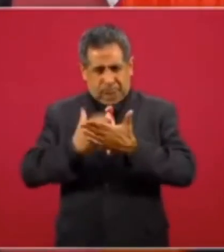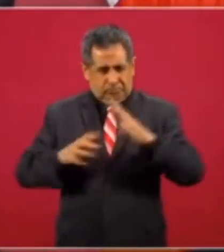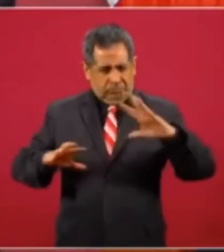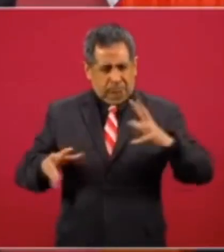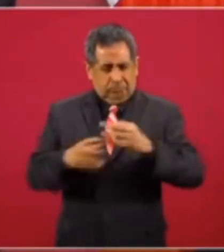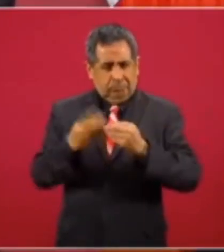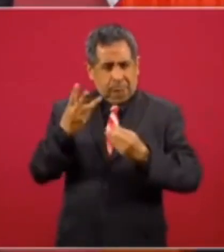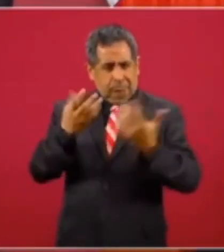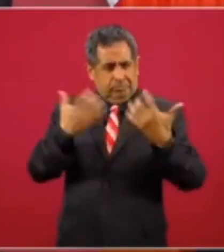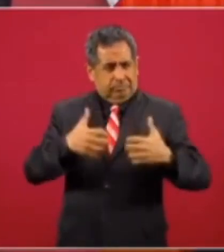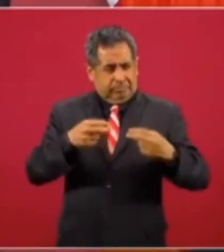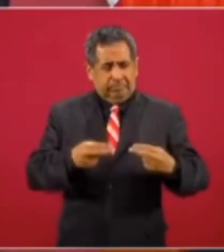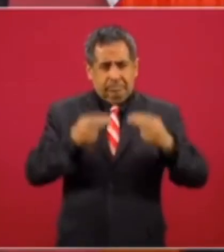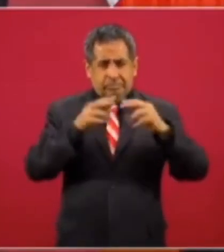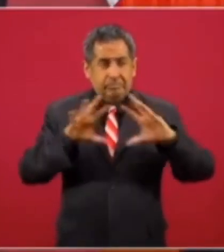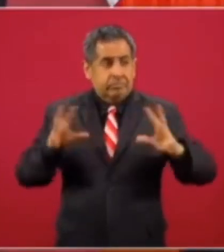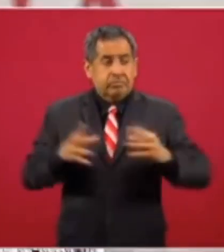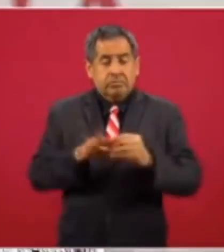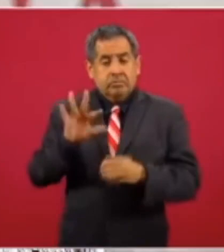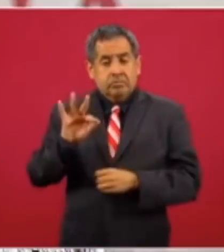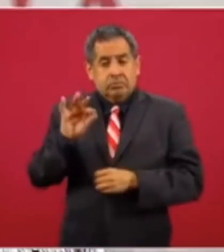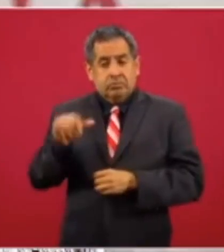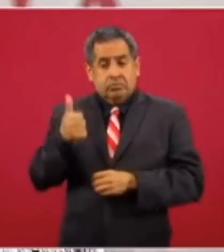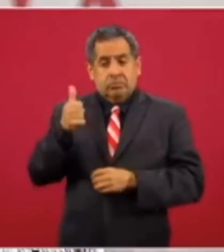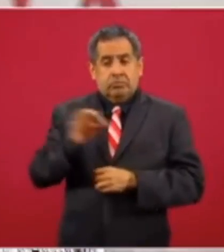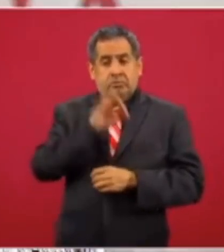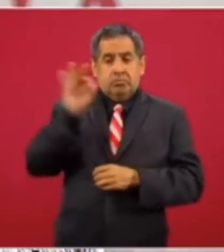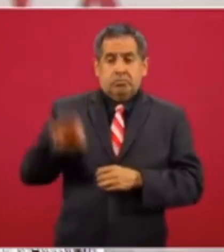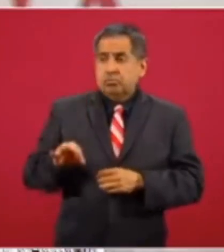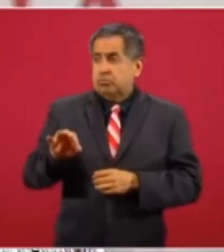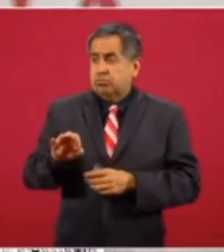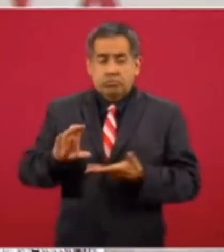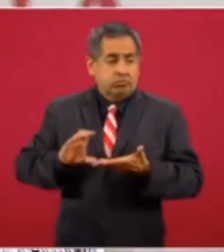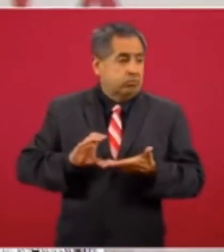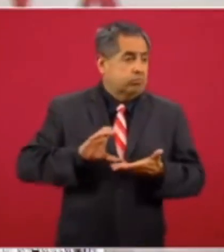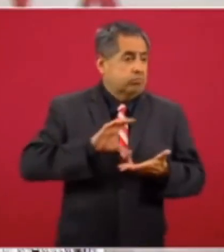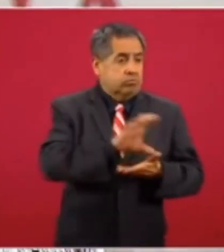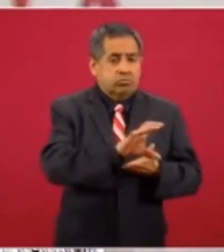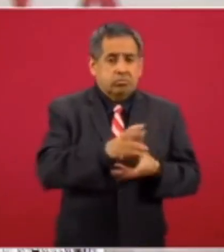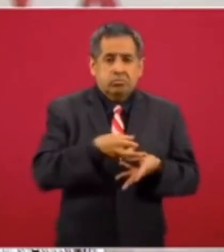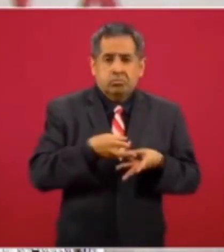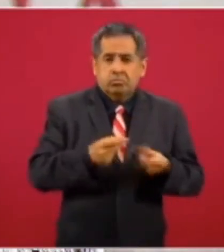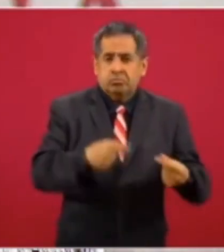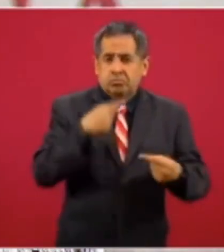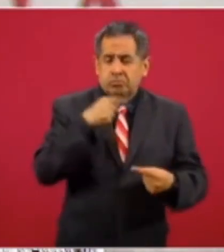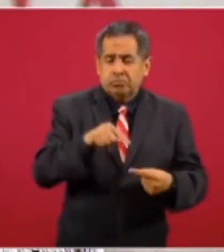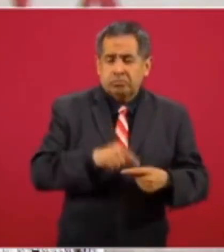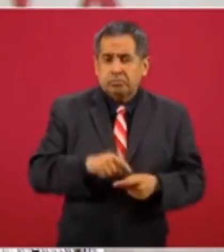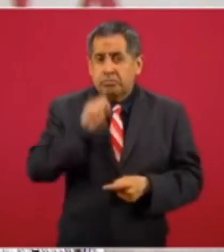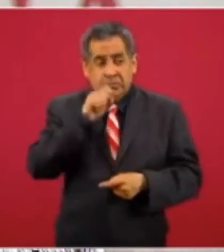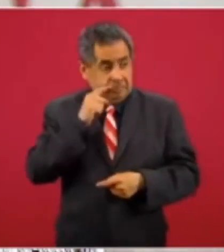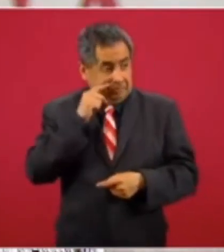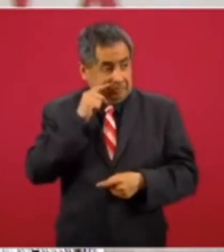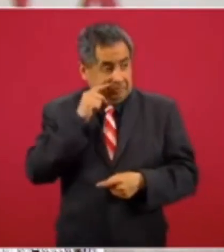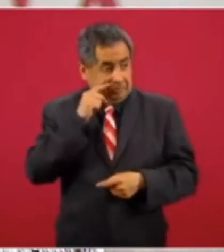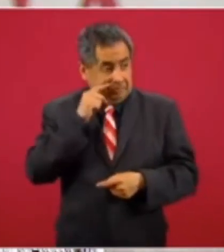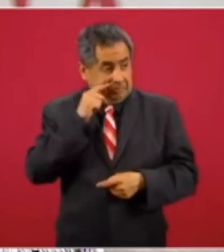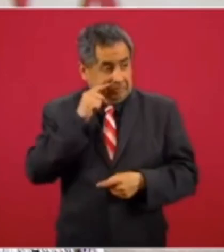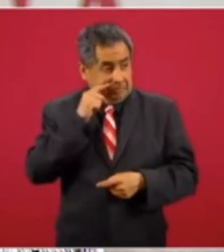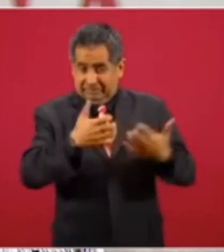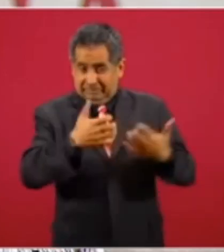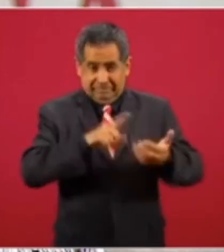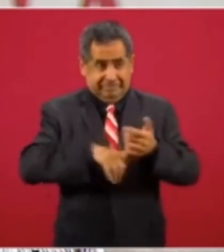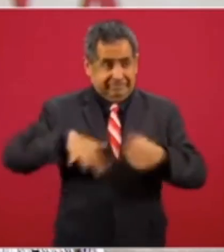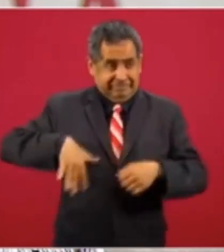empresas equivalen al cuarenta y seis por ciento de lo ejercido además se comprobó que las empresas contratadas